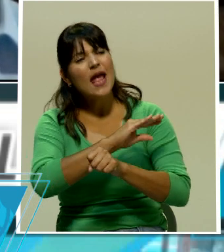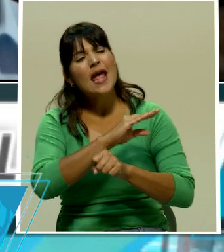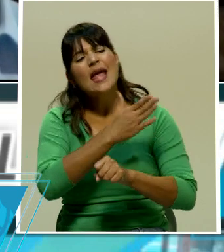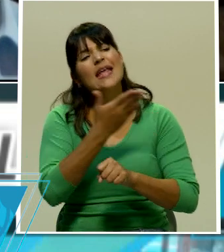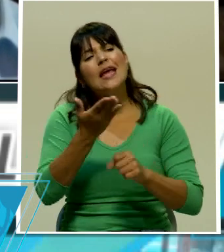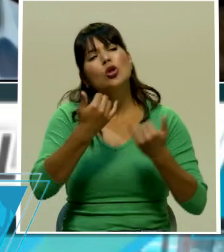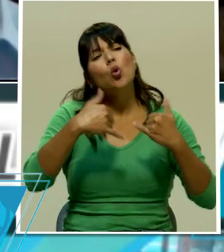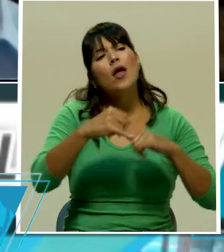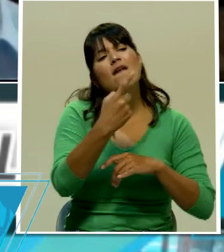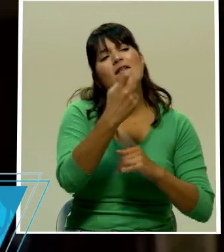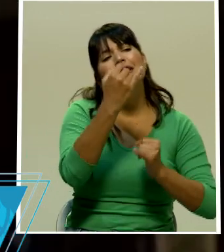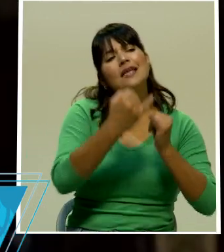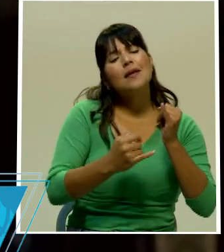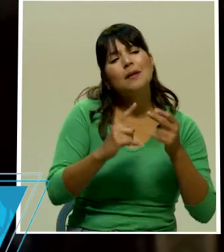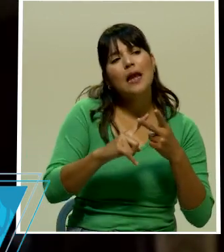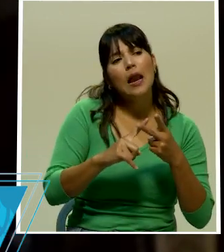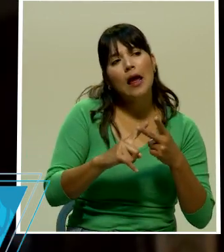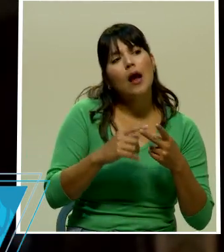entregar